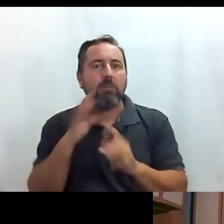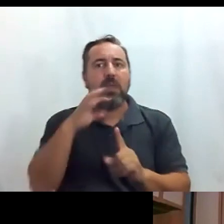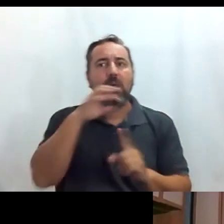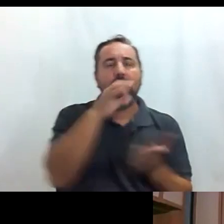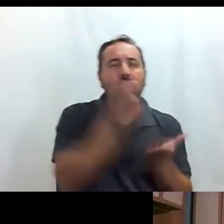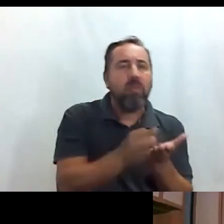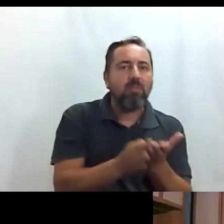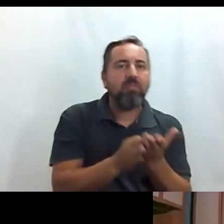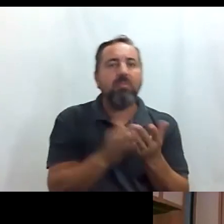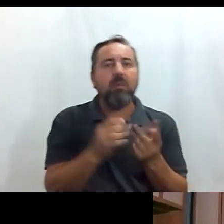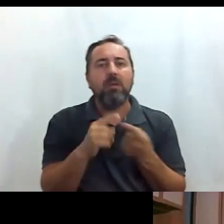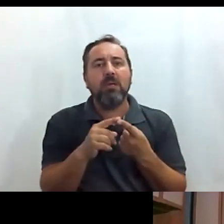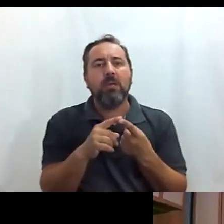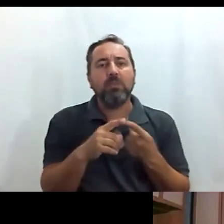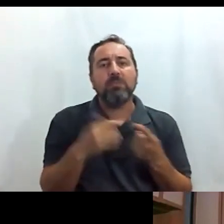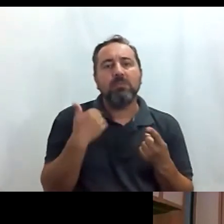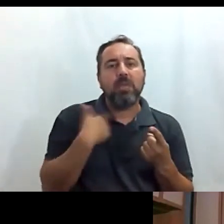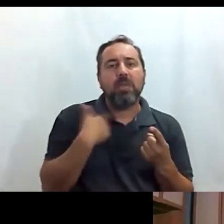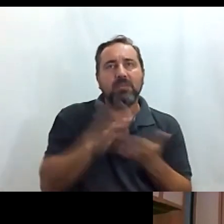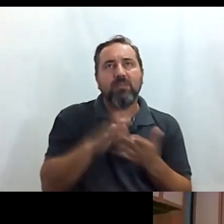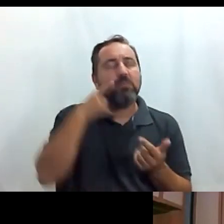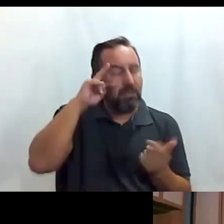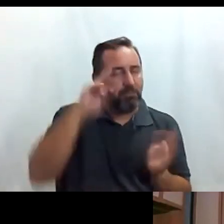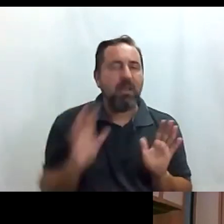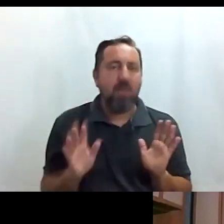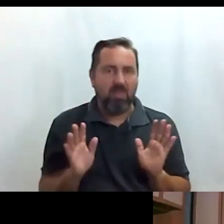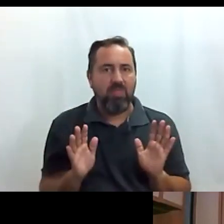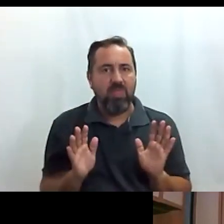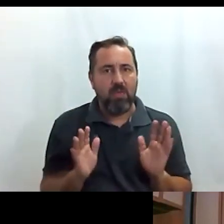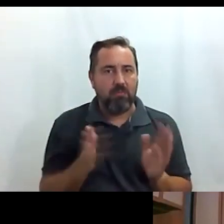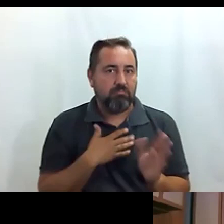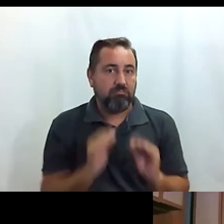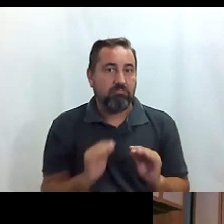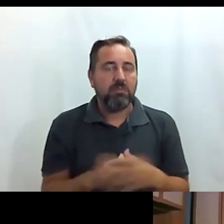pues ya es toda una experiencia en sí misma